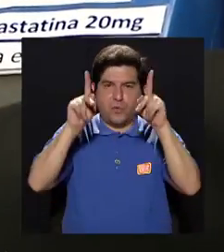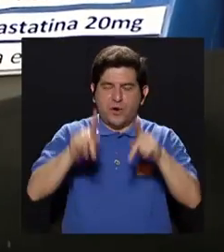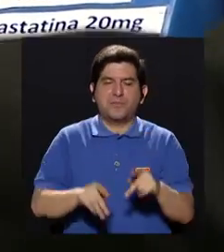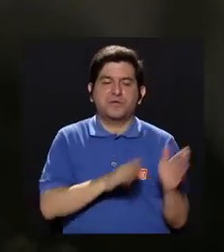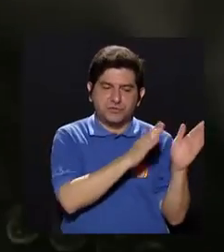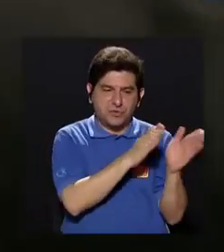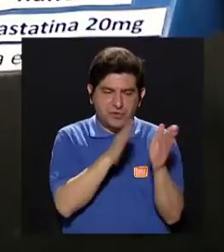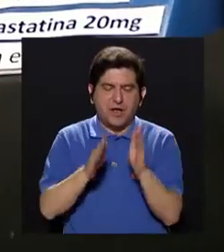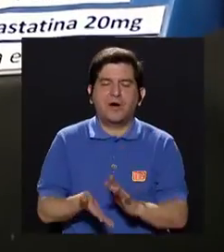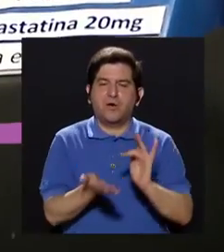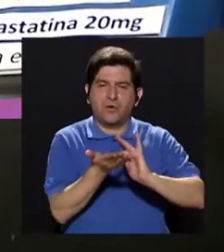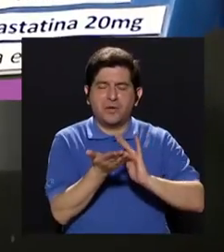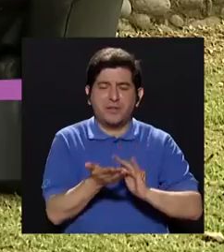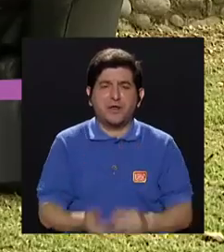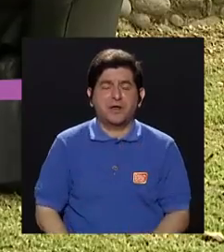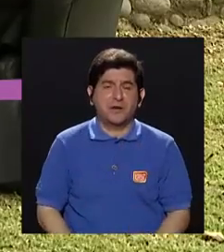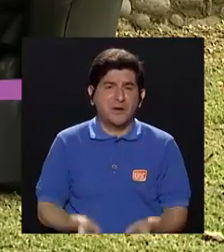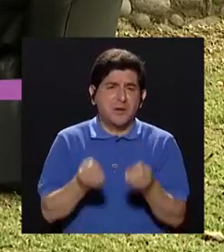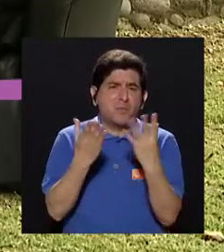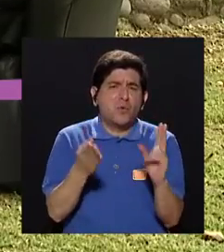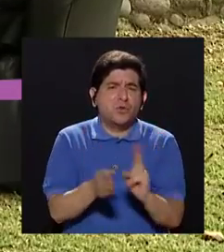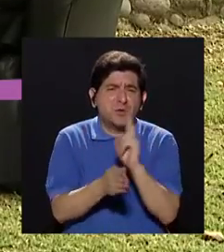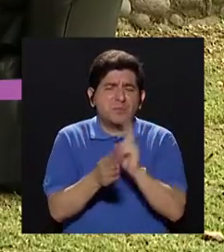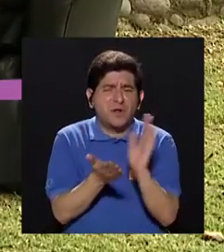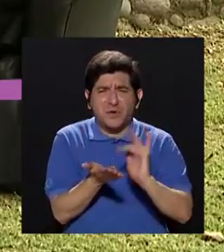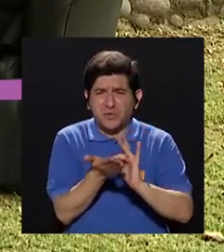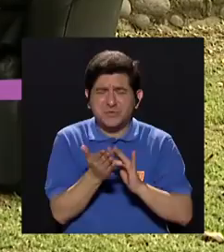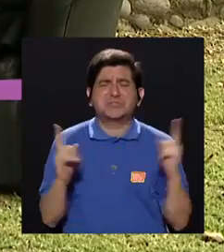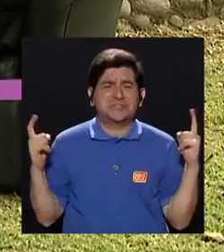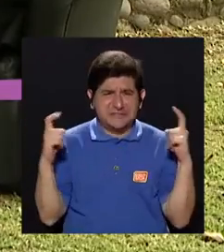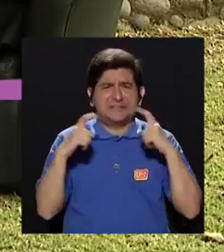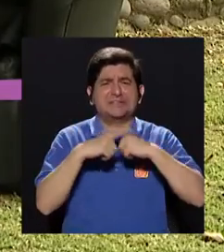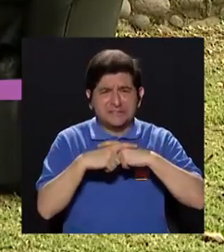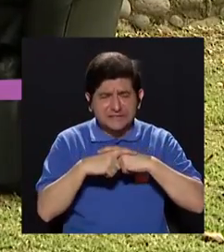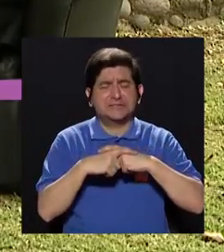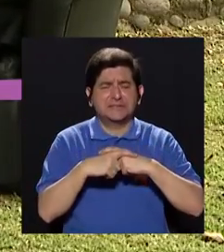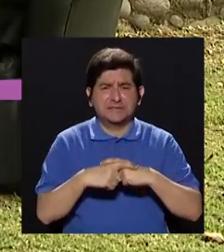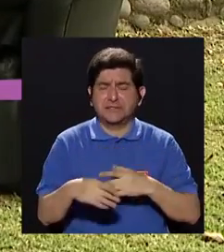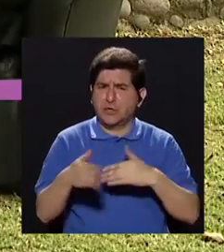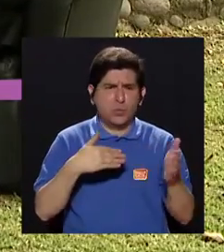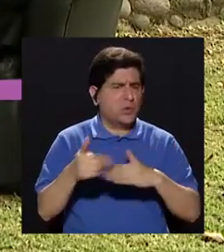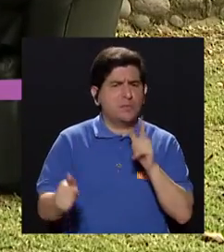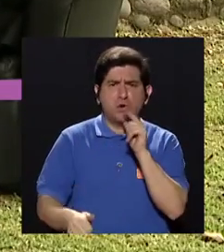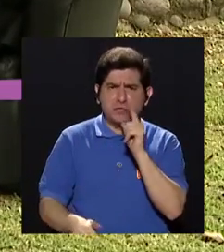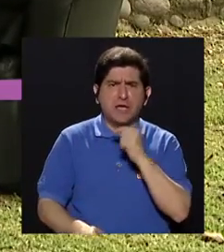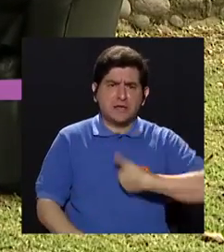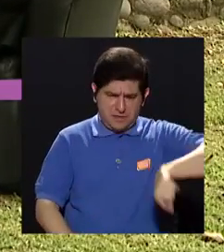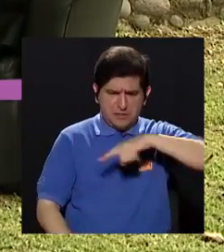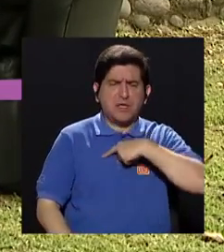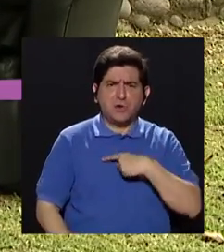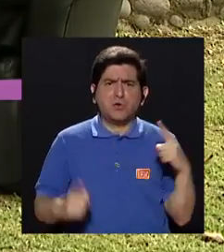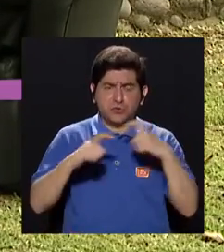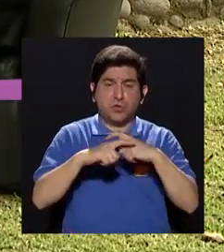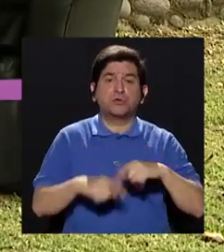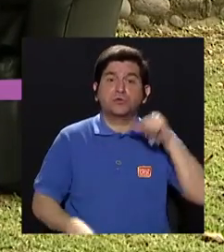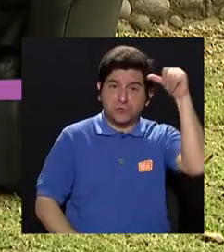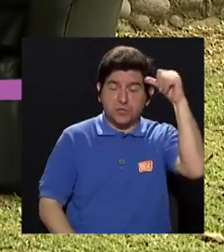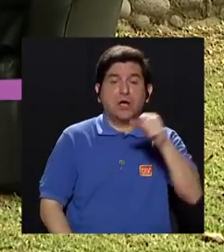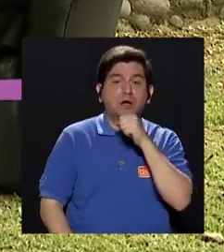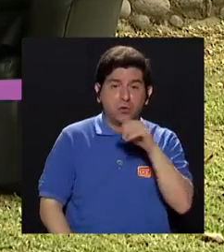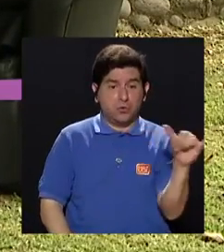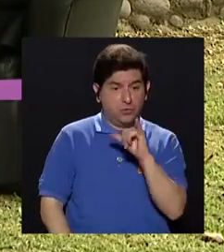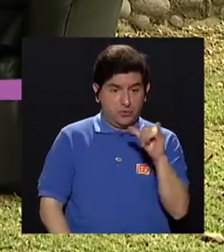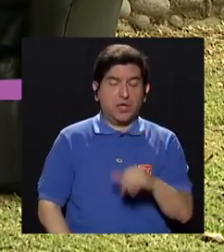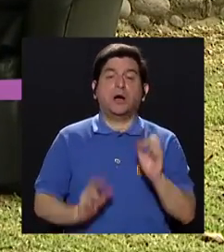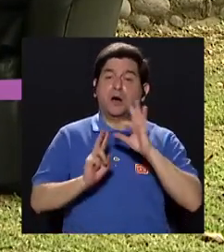ordenar su medicación. Porque cuando son muchos, se complica, ¿verdad? Es que cualquiera de nosotros se complicaría y a veces al adulto mayor también. Entonces, esta